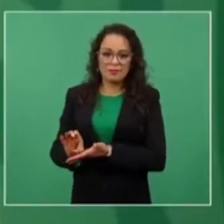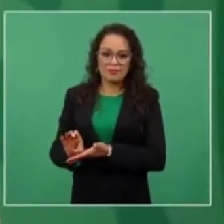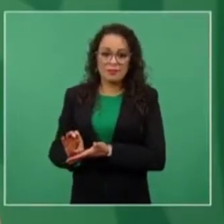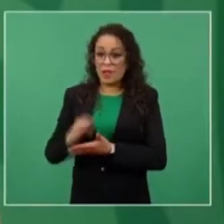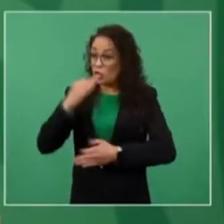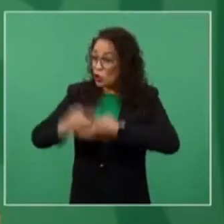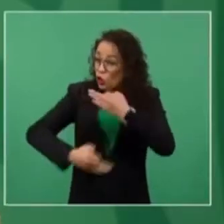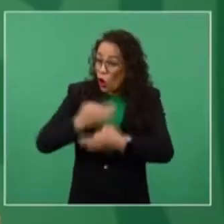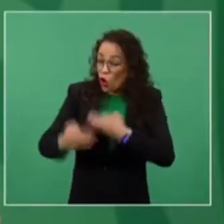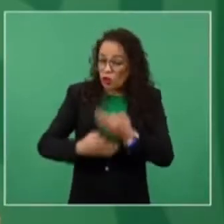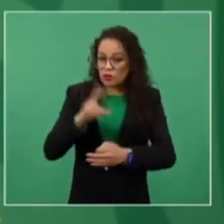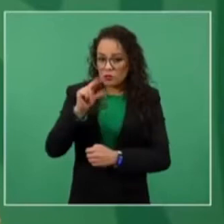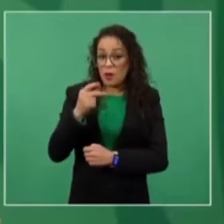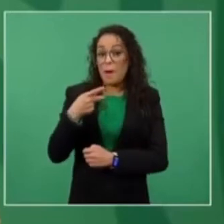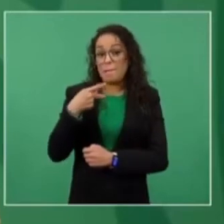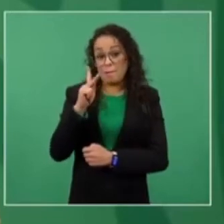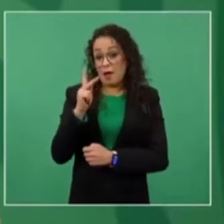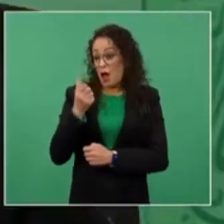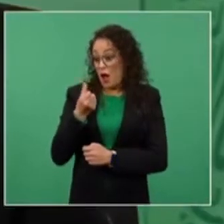casi todos.